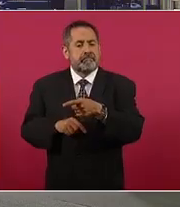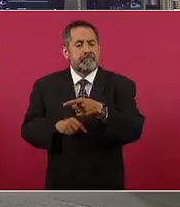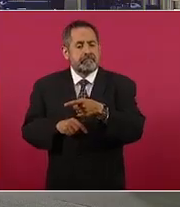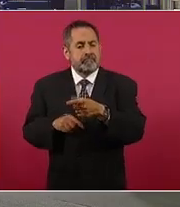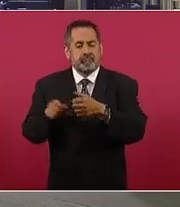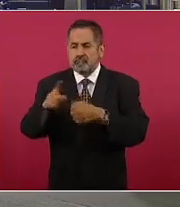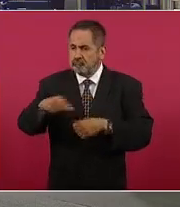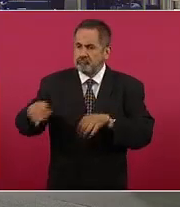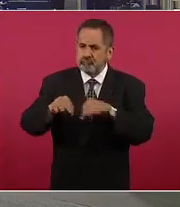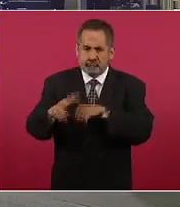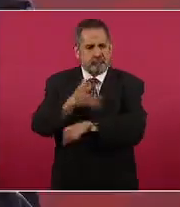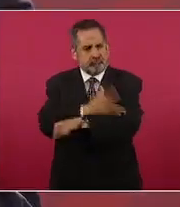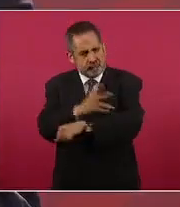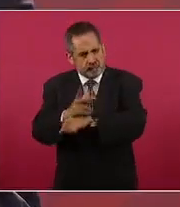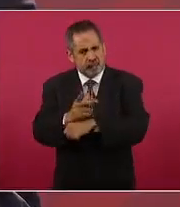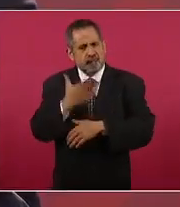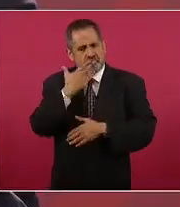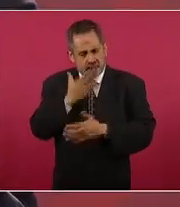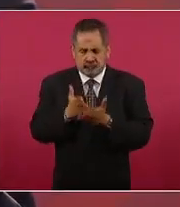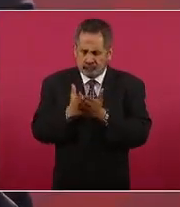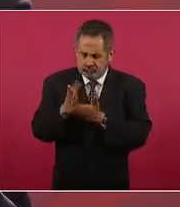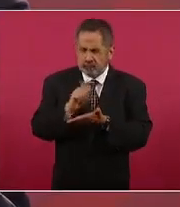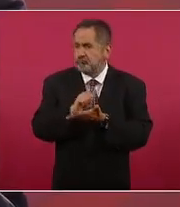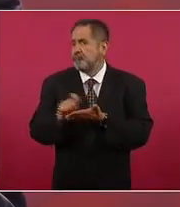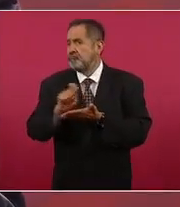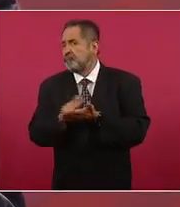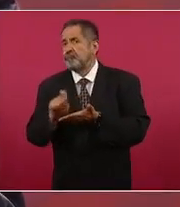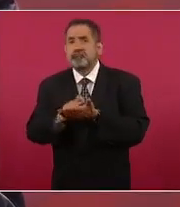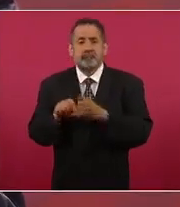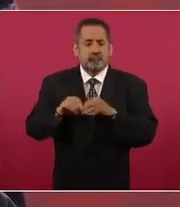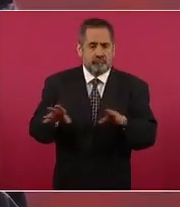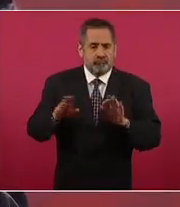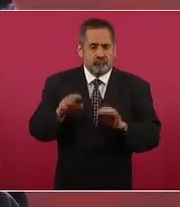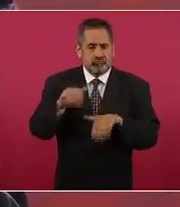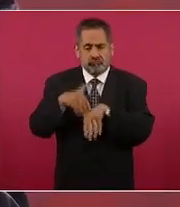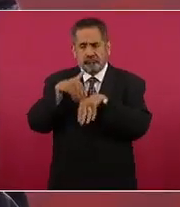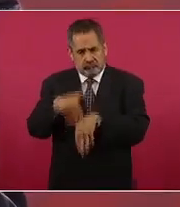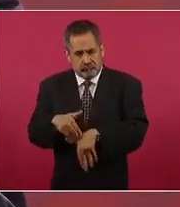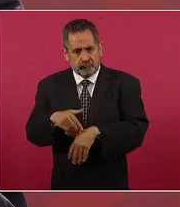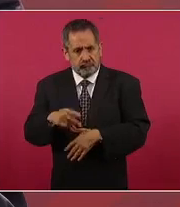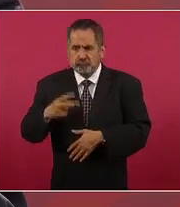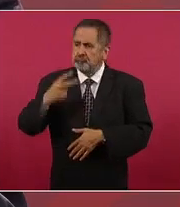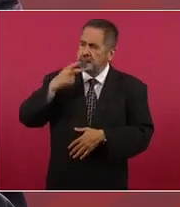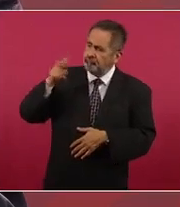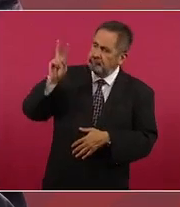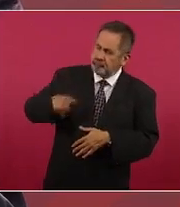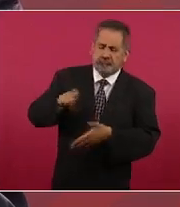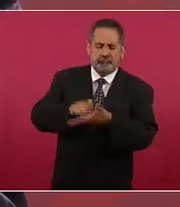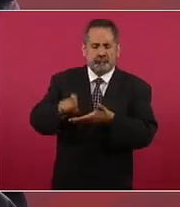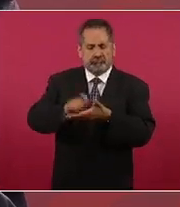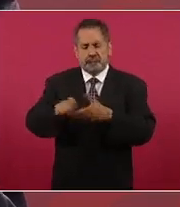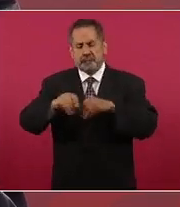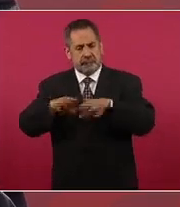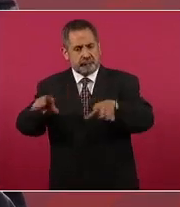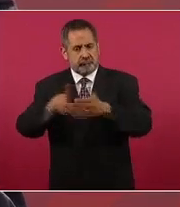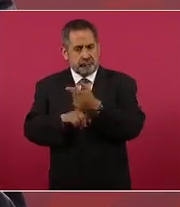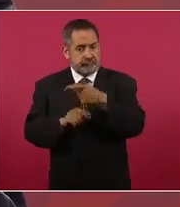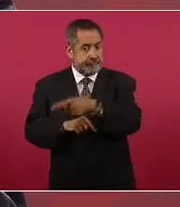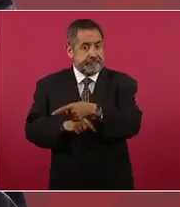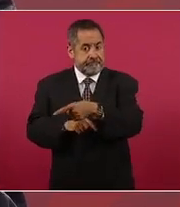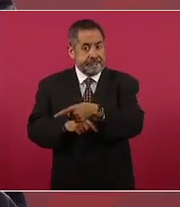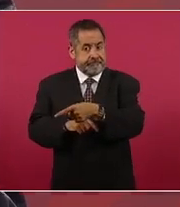honradamente y que actúan con apego a la verdad y por lo mismo